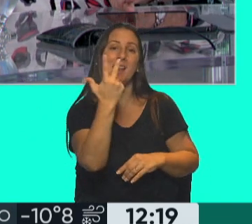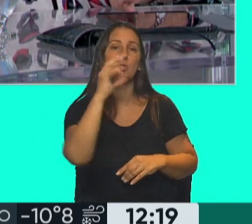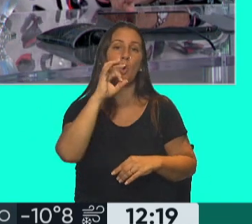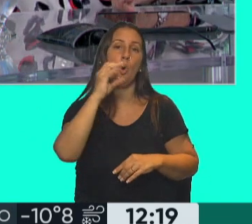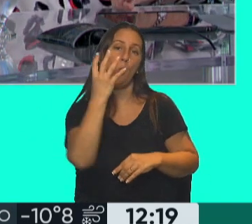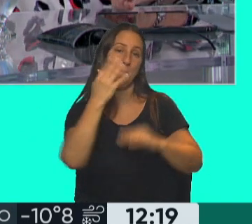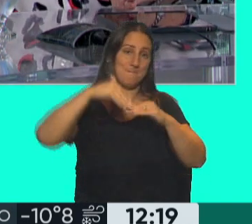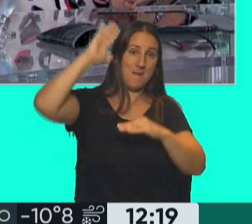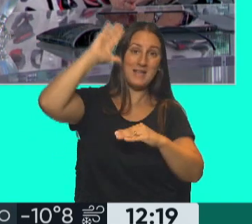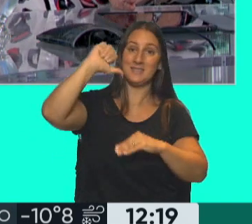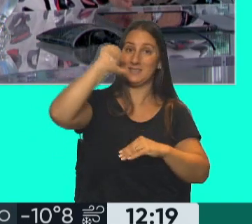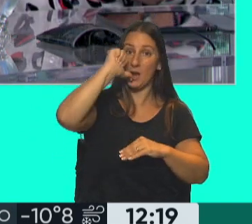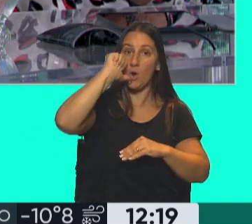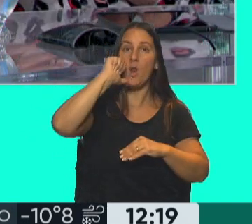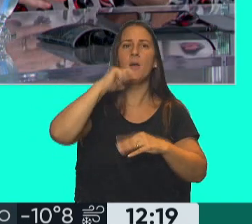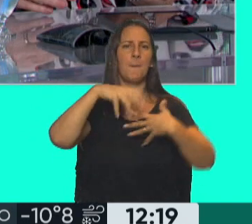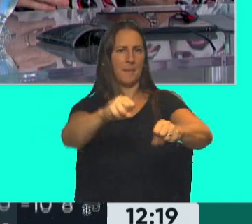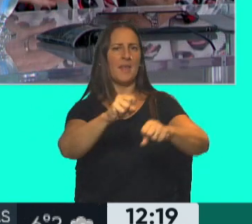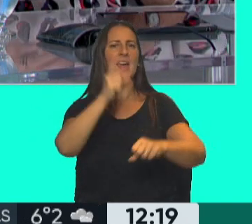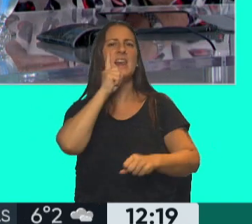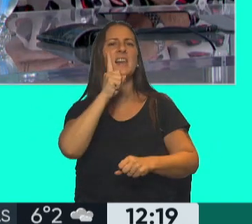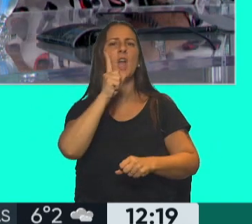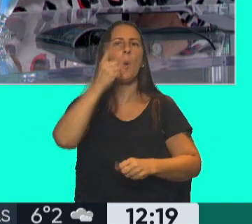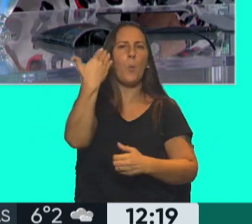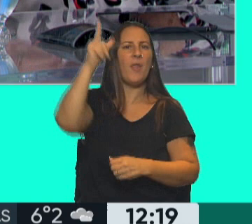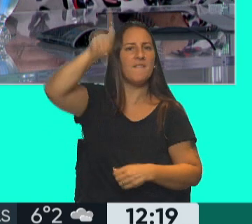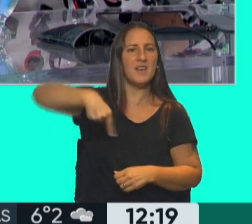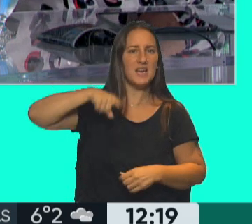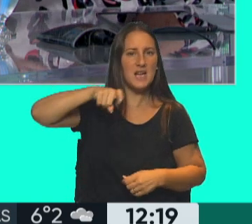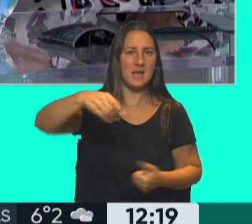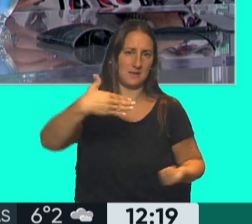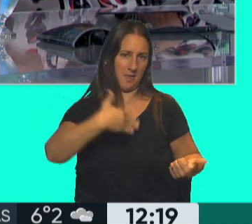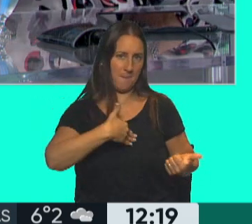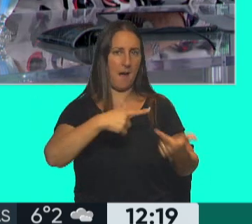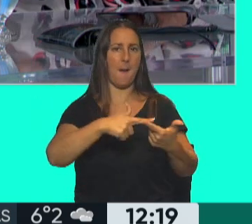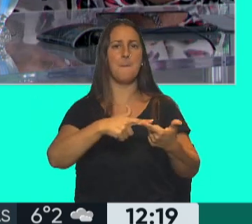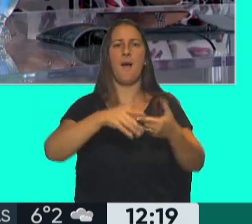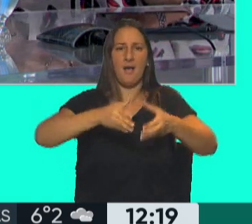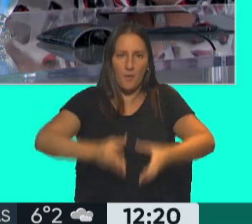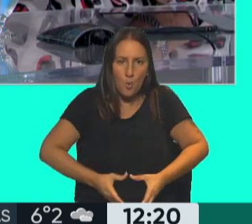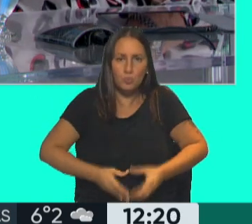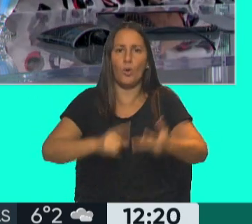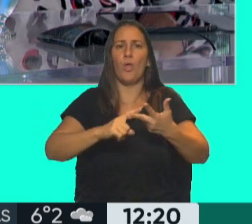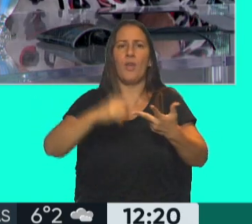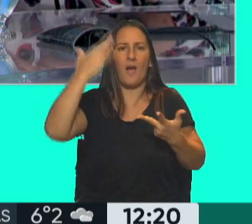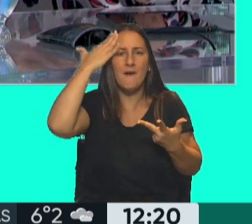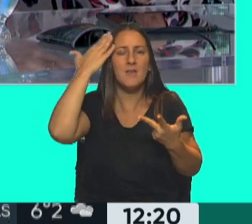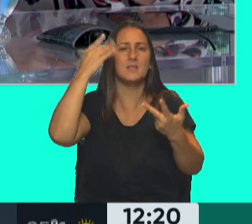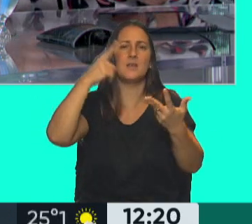más tienen más riesgo de cáncer, de mama, de cuello, de cabeza,